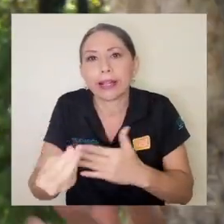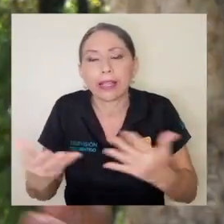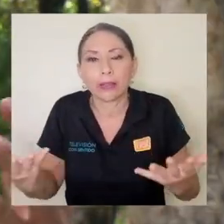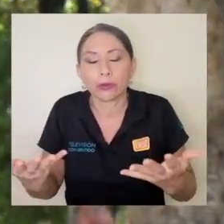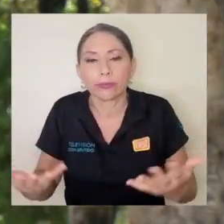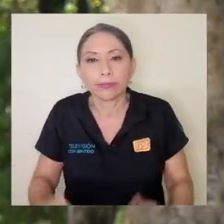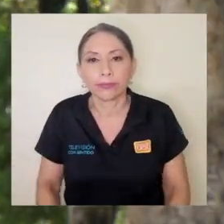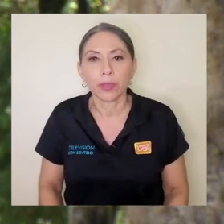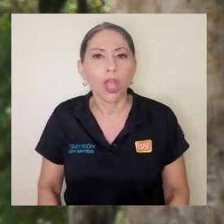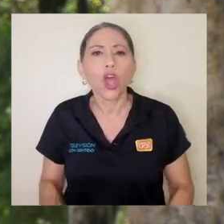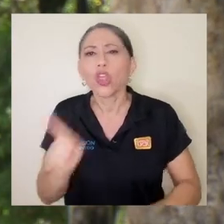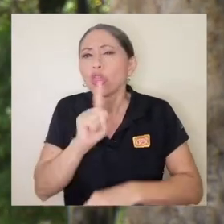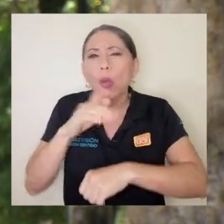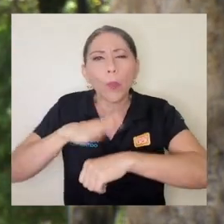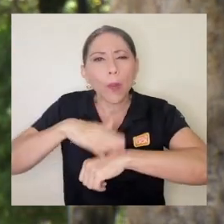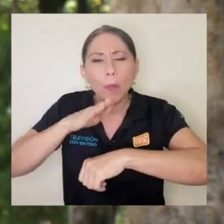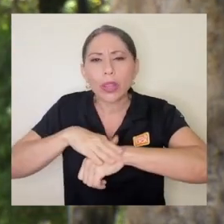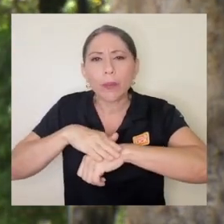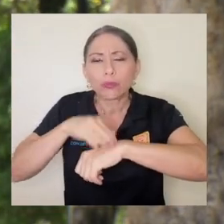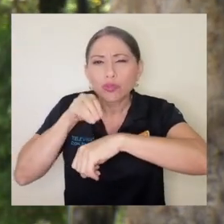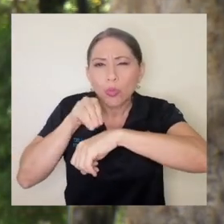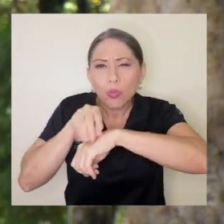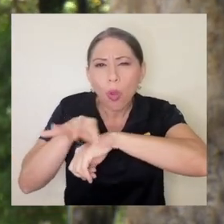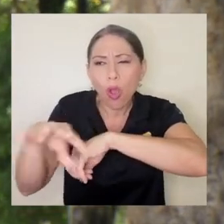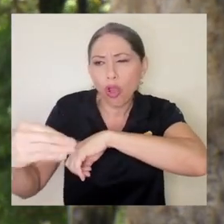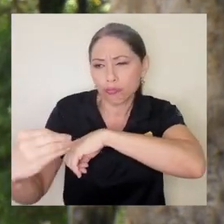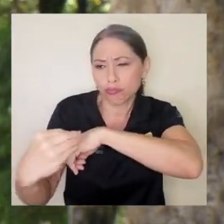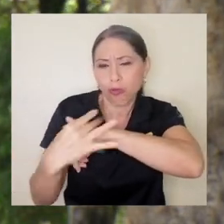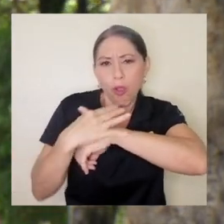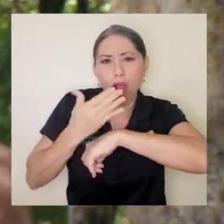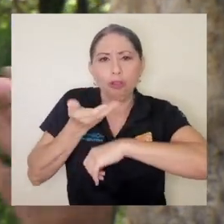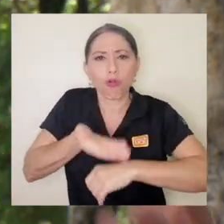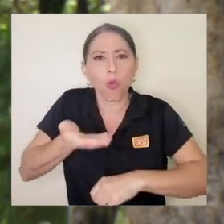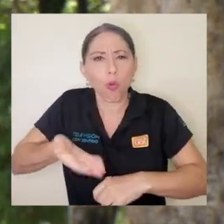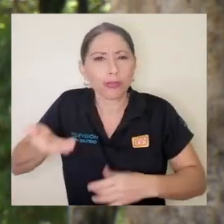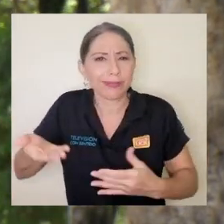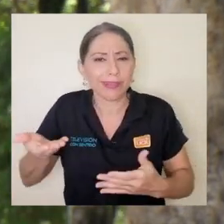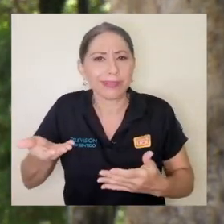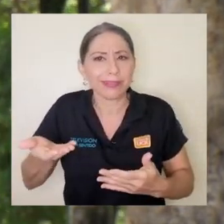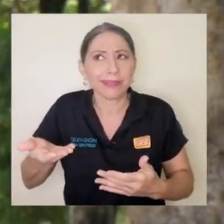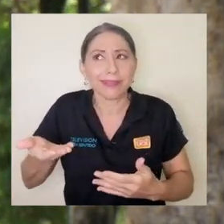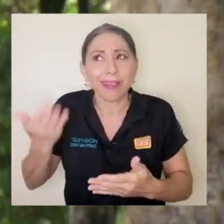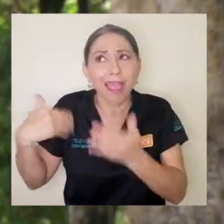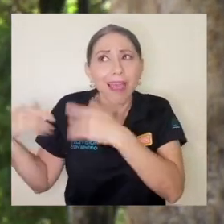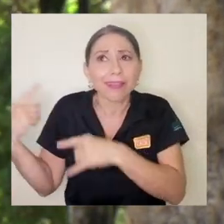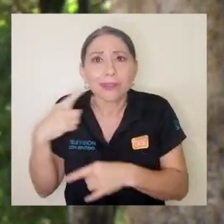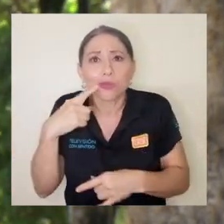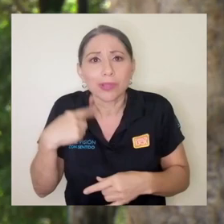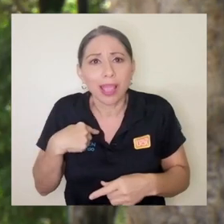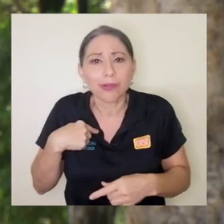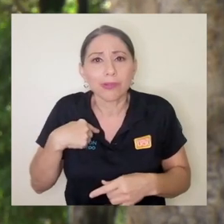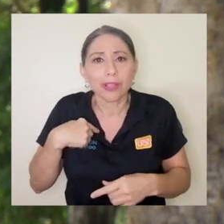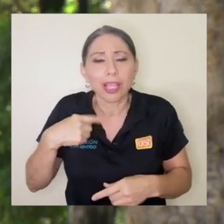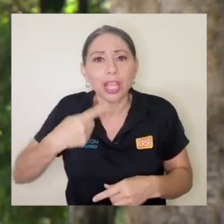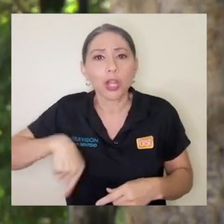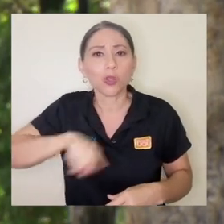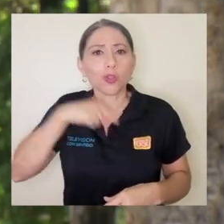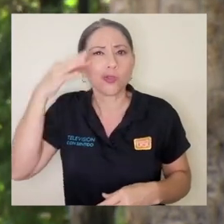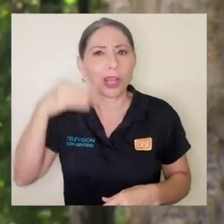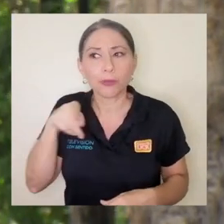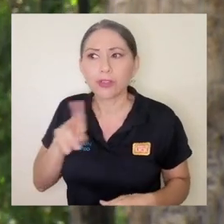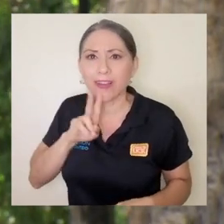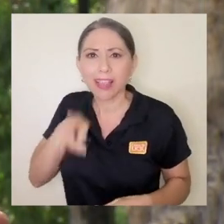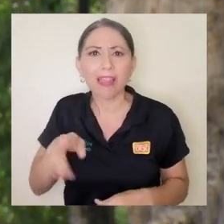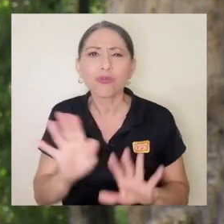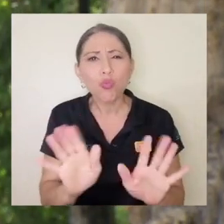nos dejemos influenciar por cosas que de pronto en algún momento nos dijeron y asumimos como verdades.